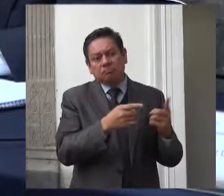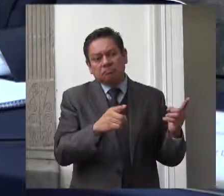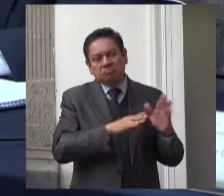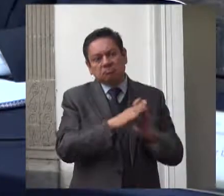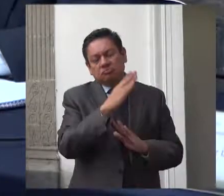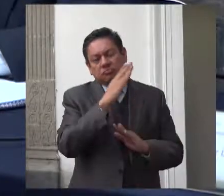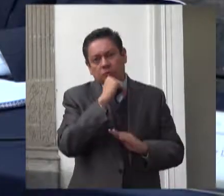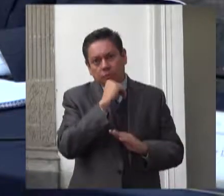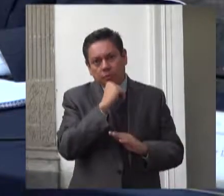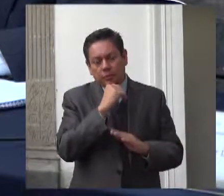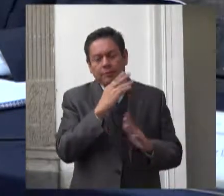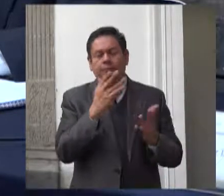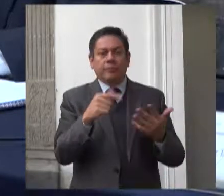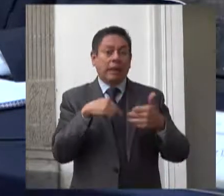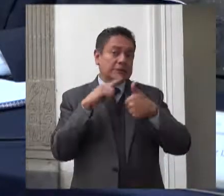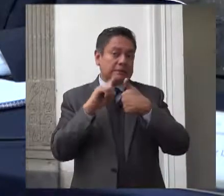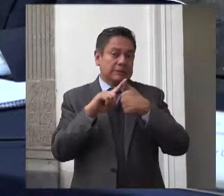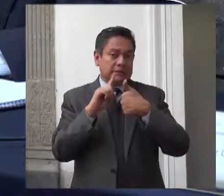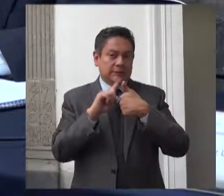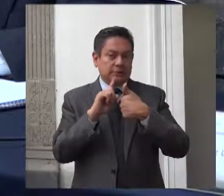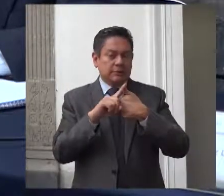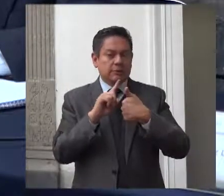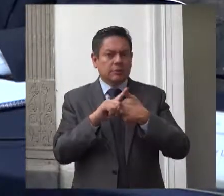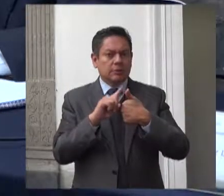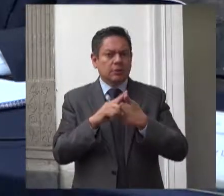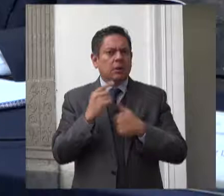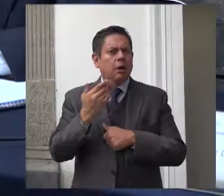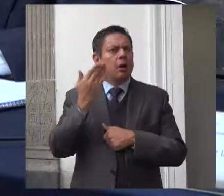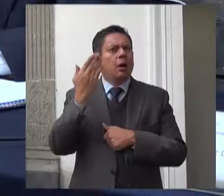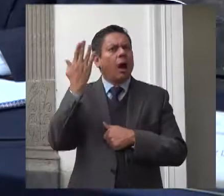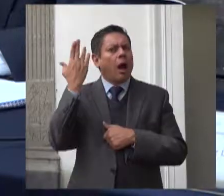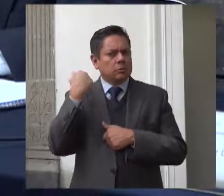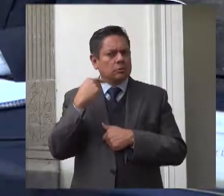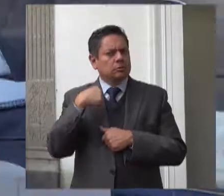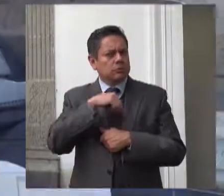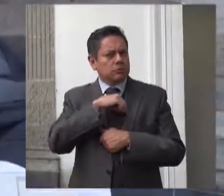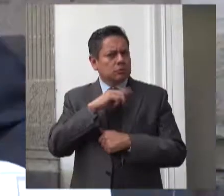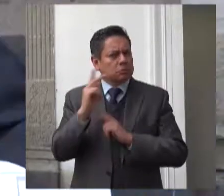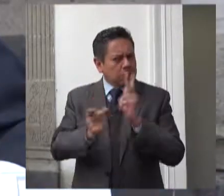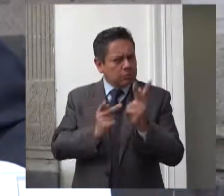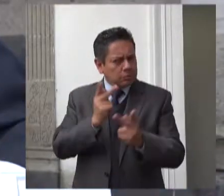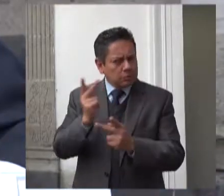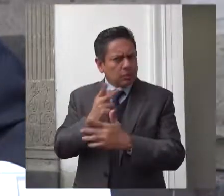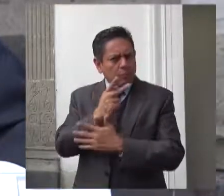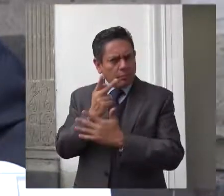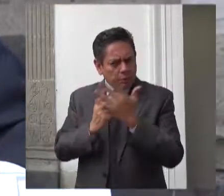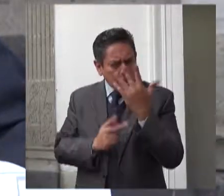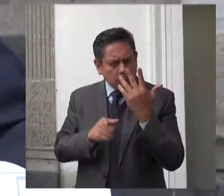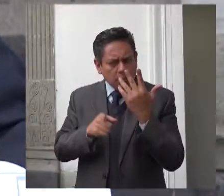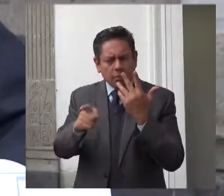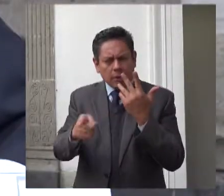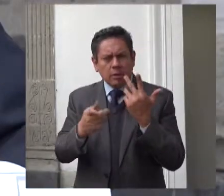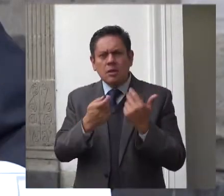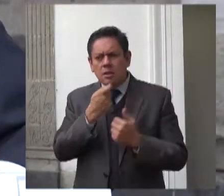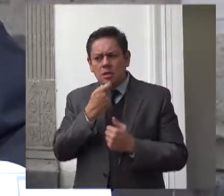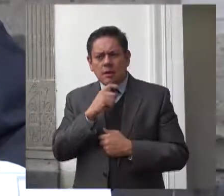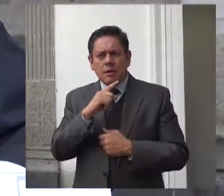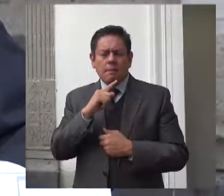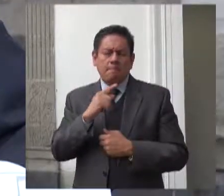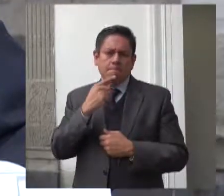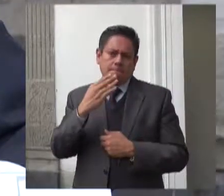existencia de irregularidades en el Censo de Beneficiarios para el Programa de Apoyo al Bienestar.